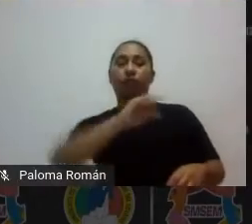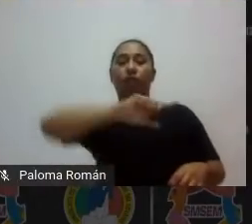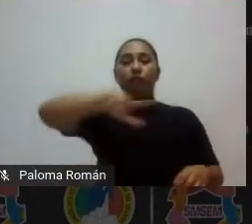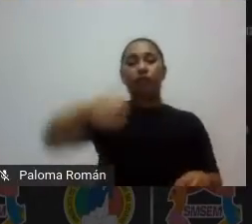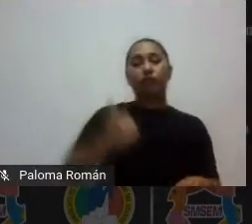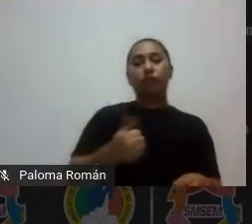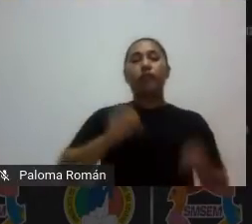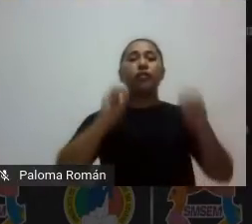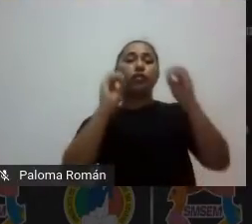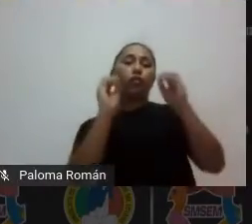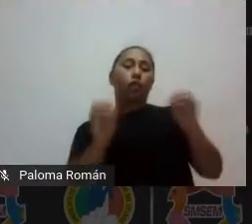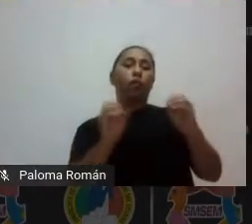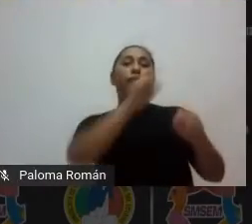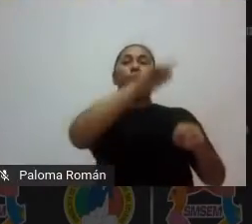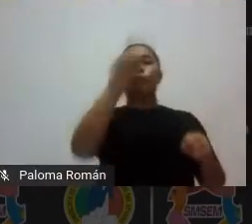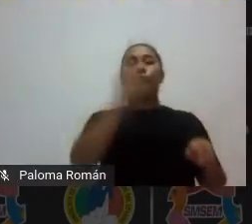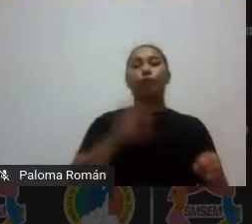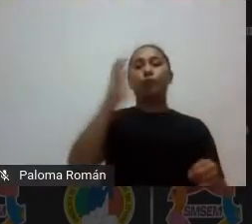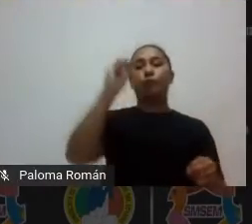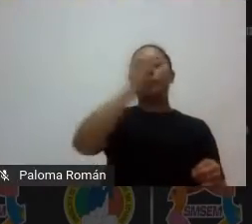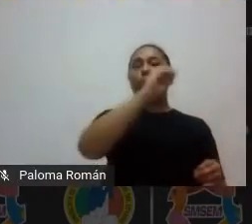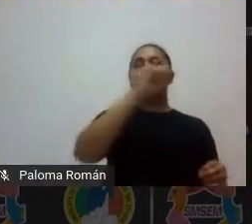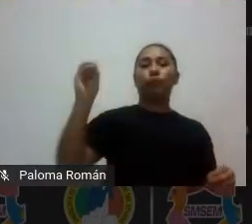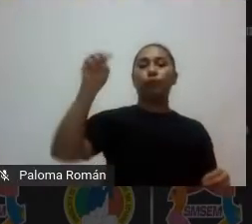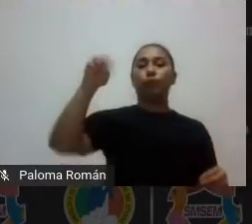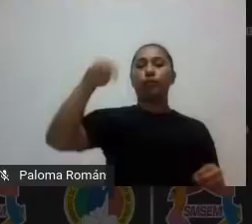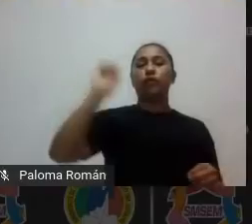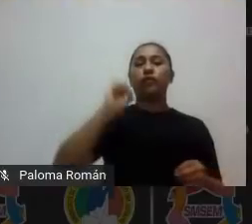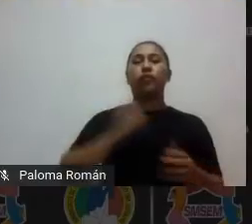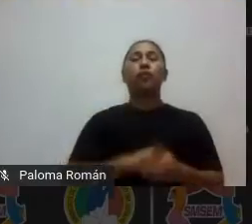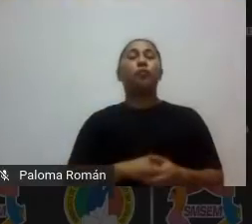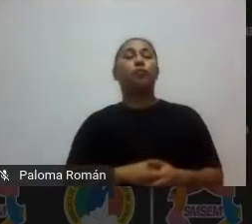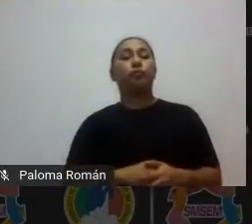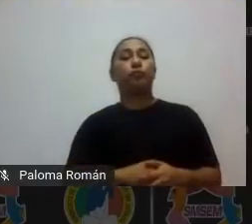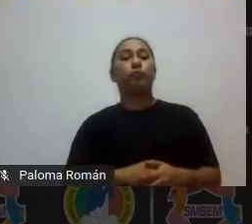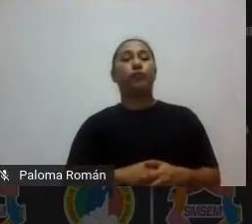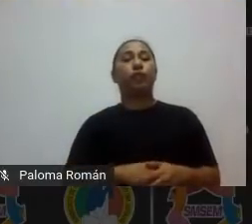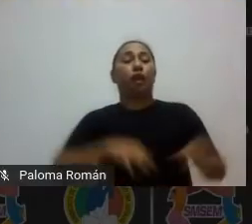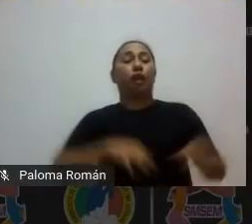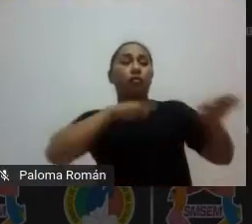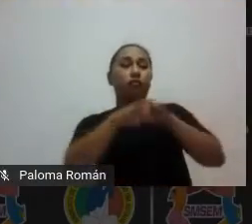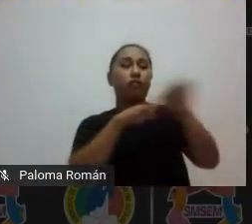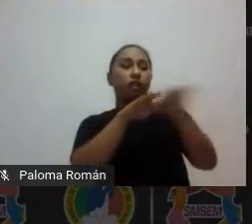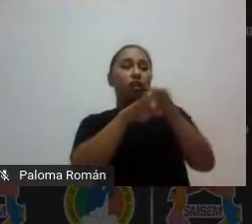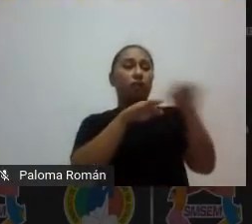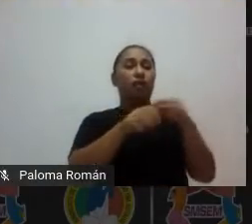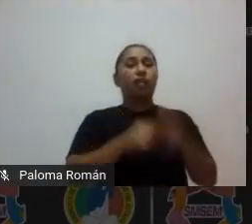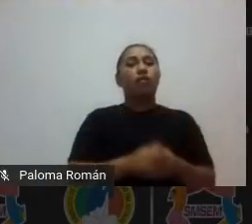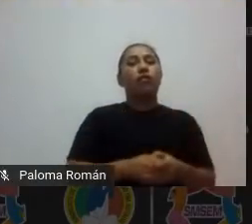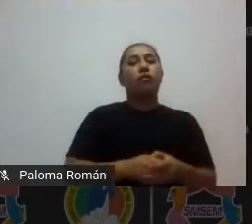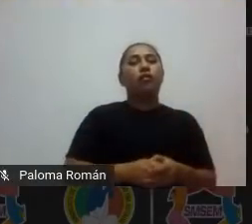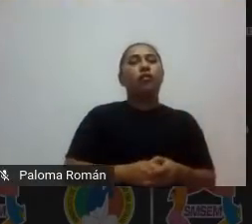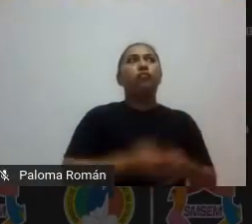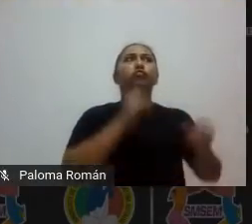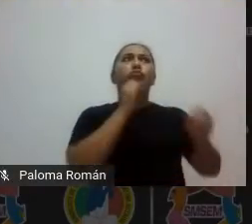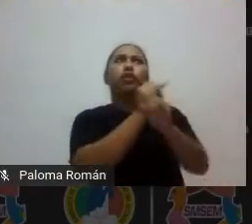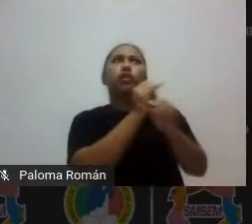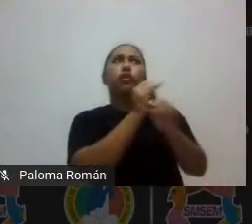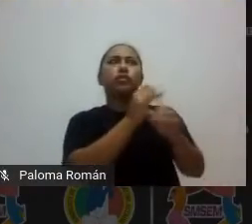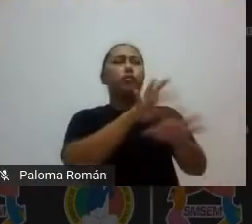esta sesión en sumo como esa sesión en stream yard vas a trabajar alguna modalidad híbrida